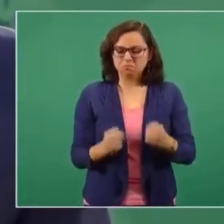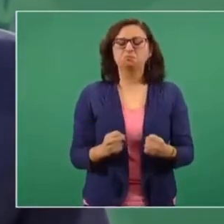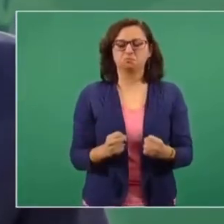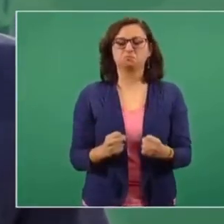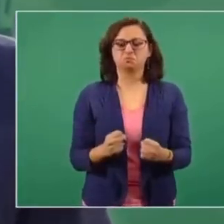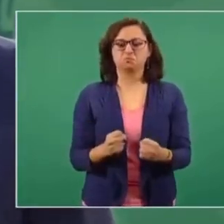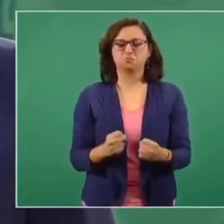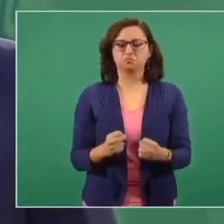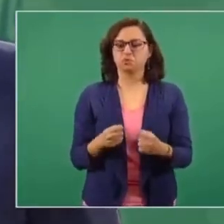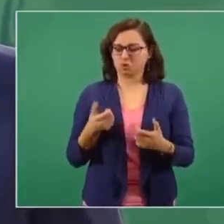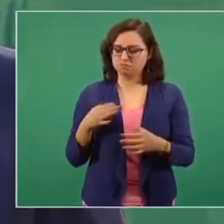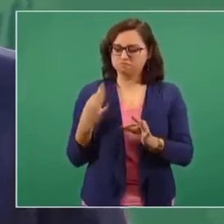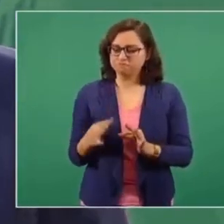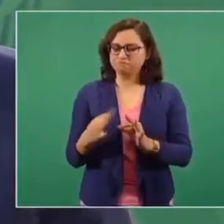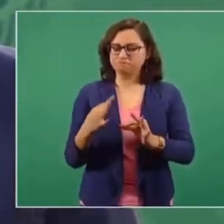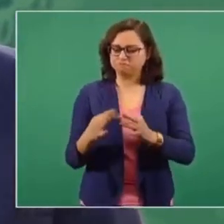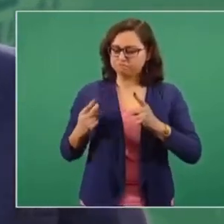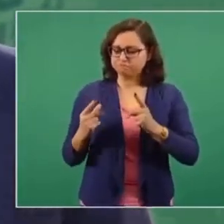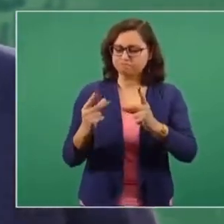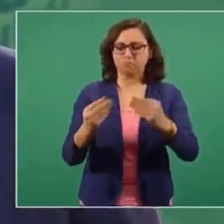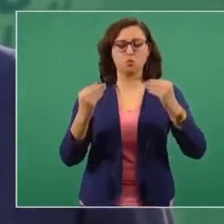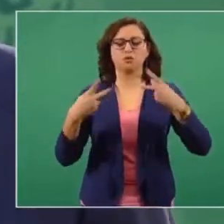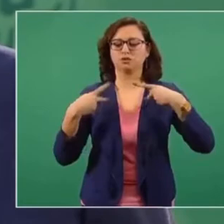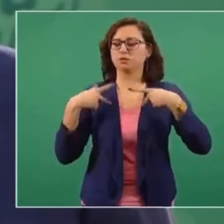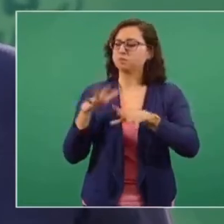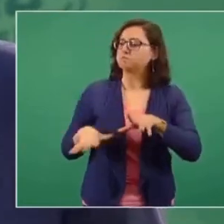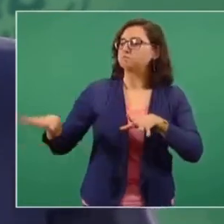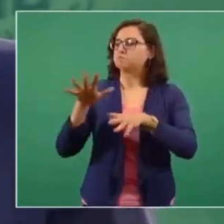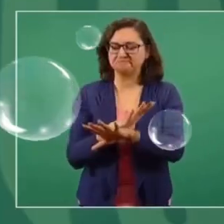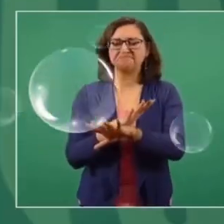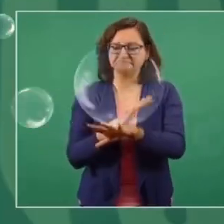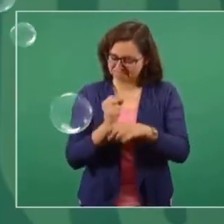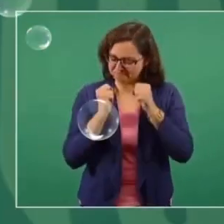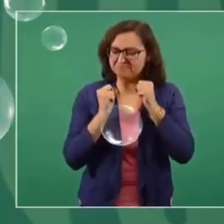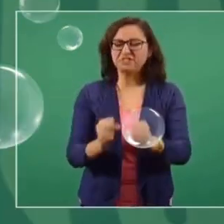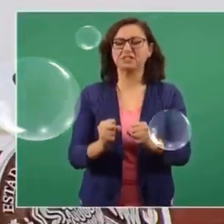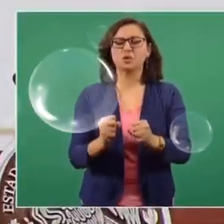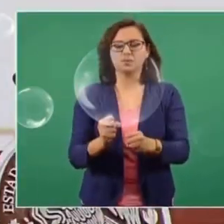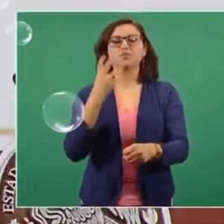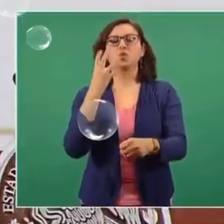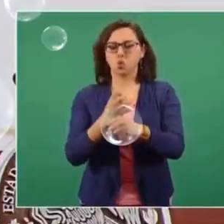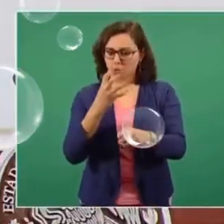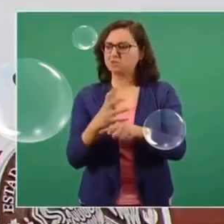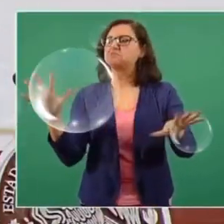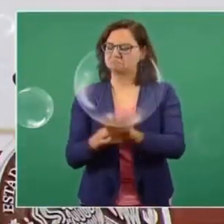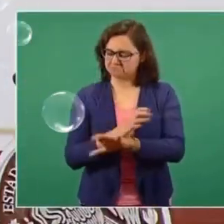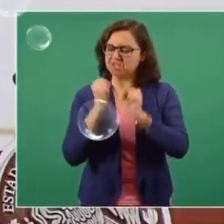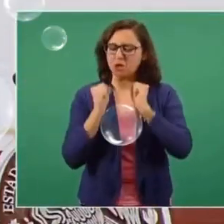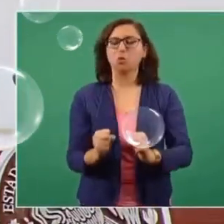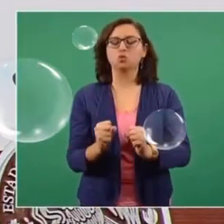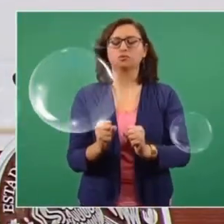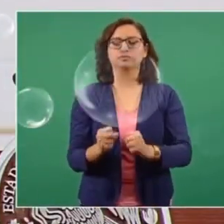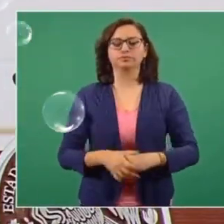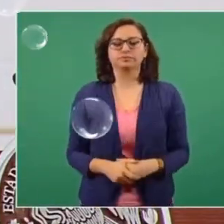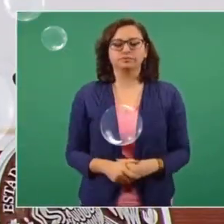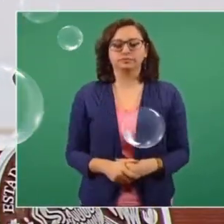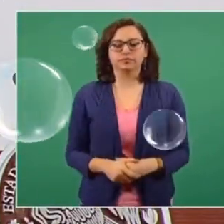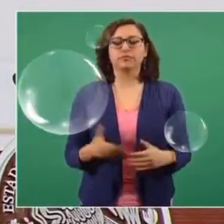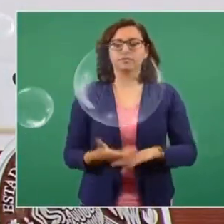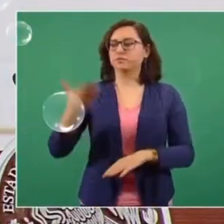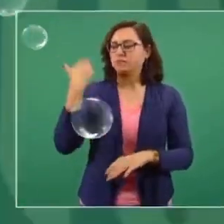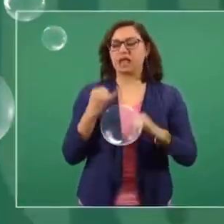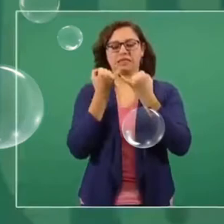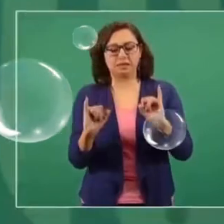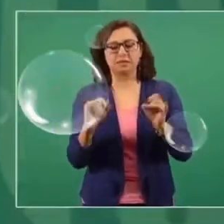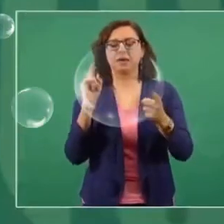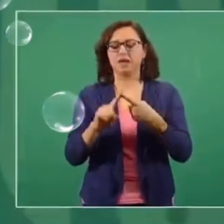está sucediendo con la participación de millones de mexicanos a la transformación de México. Va a ser la cuarta transformación del país, como lo fue la